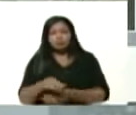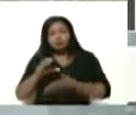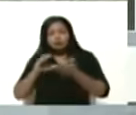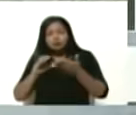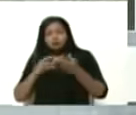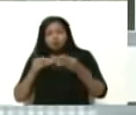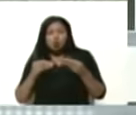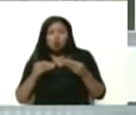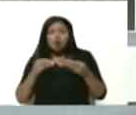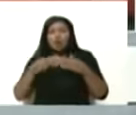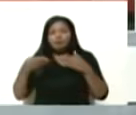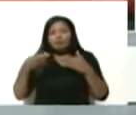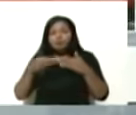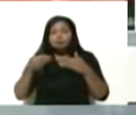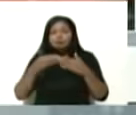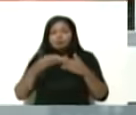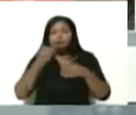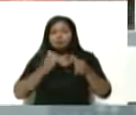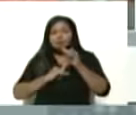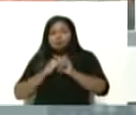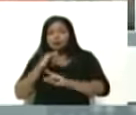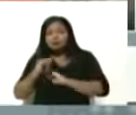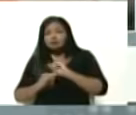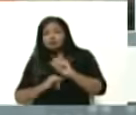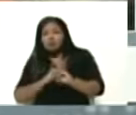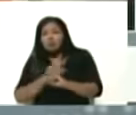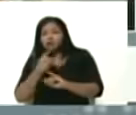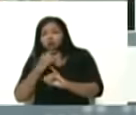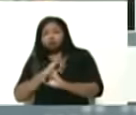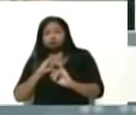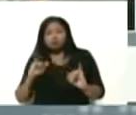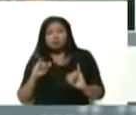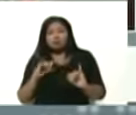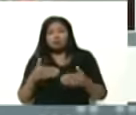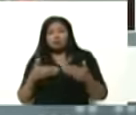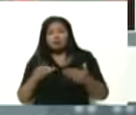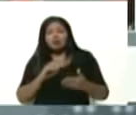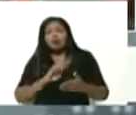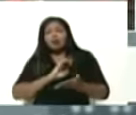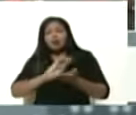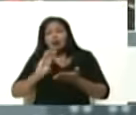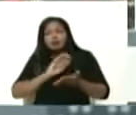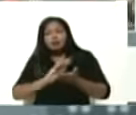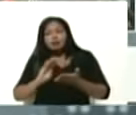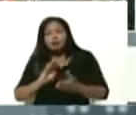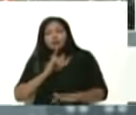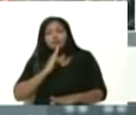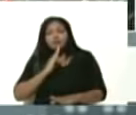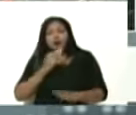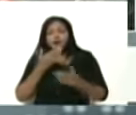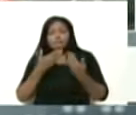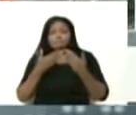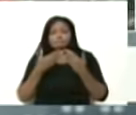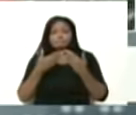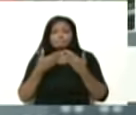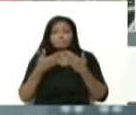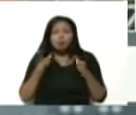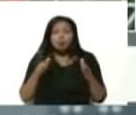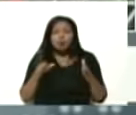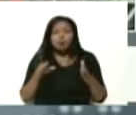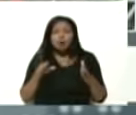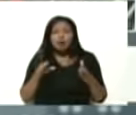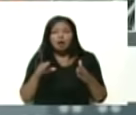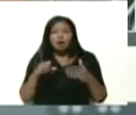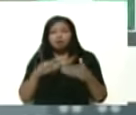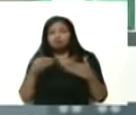divisas extranjeras yo creo que ha llegado el momento de dar créditos en la banca pública en divisas extranjeras